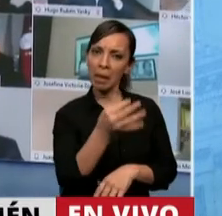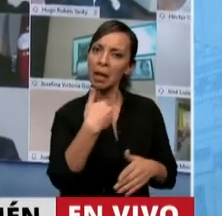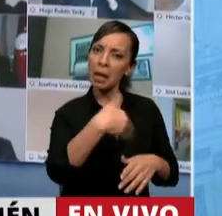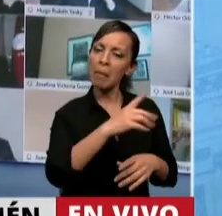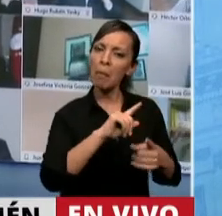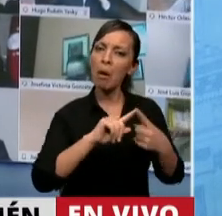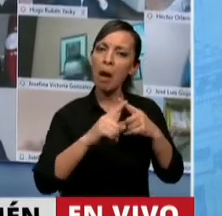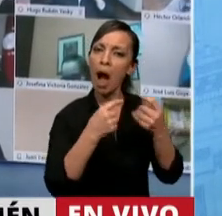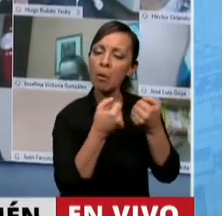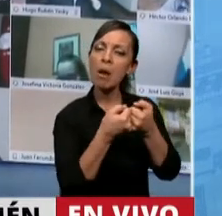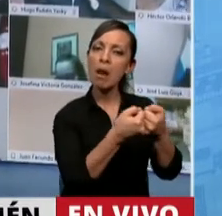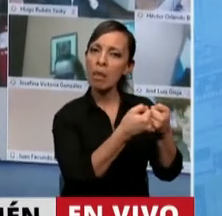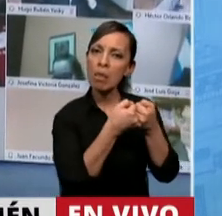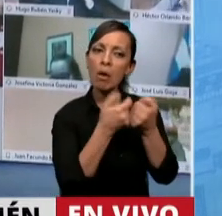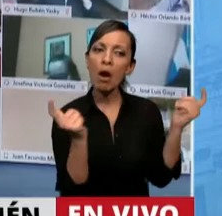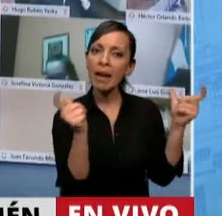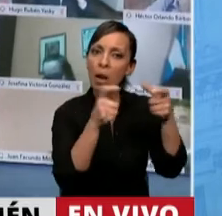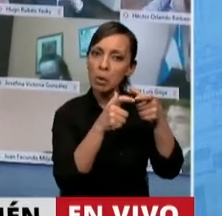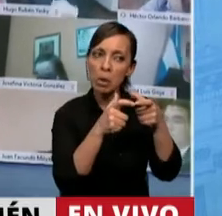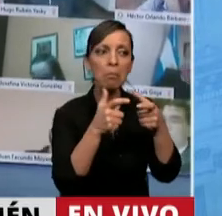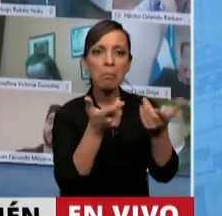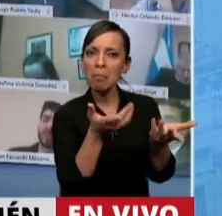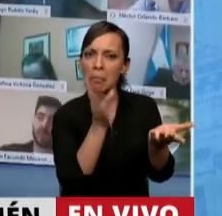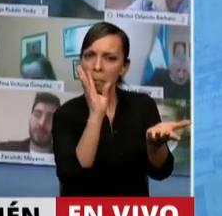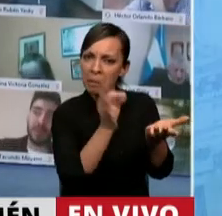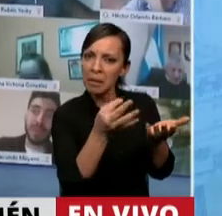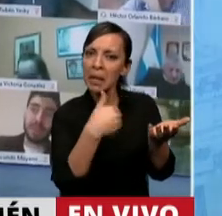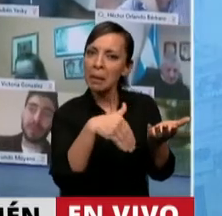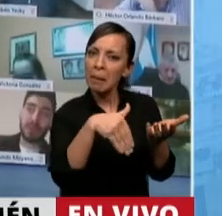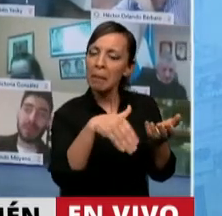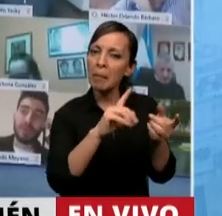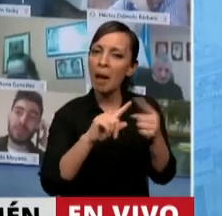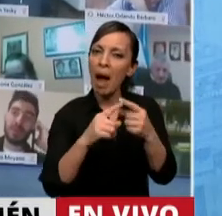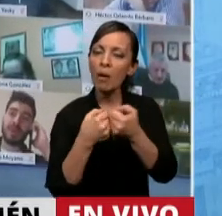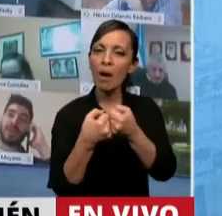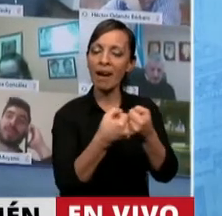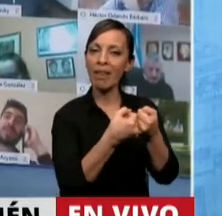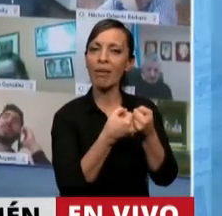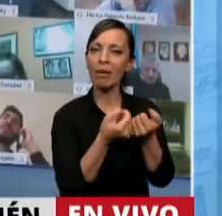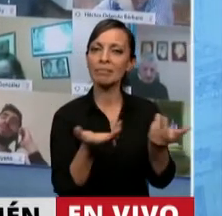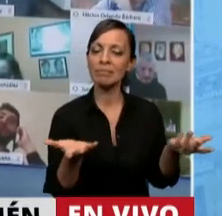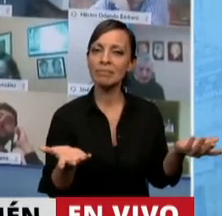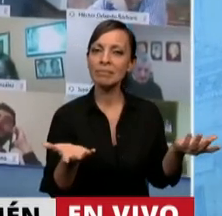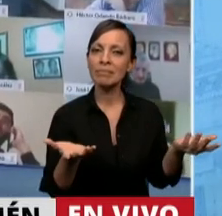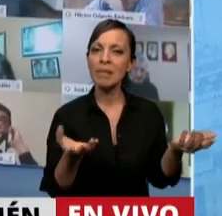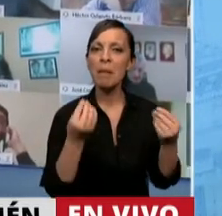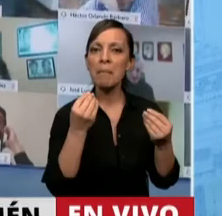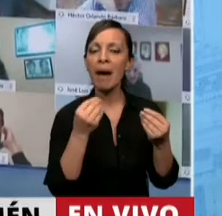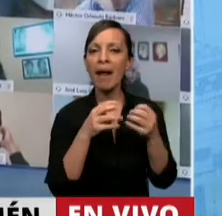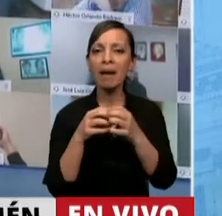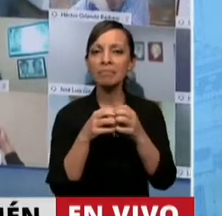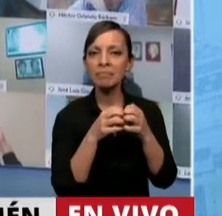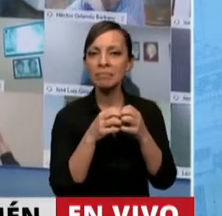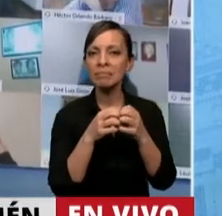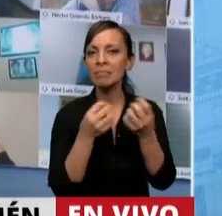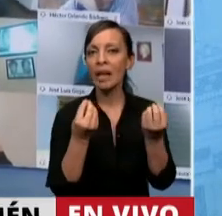llegábamos a un fin de consenso, de acuerdo, para tratar ni más